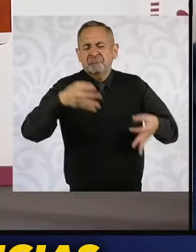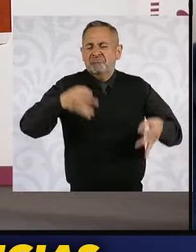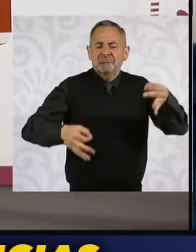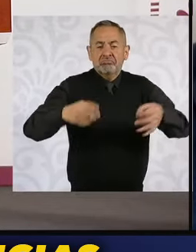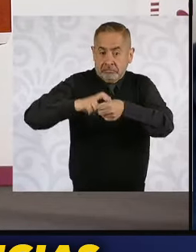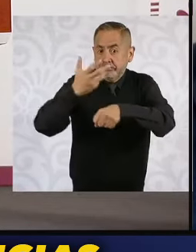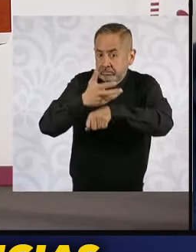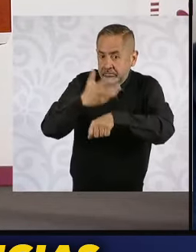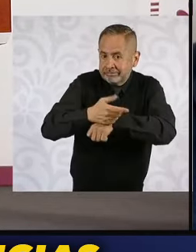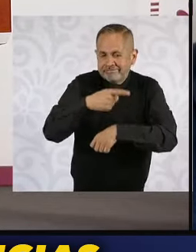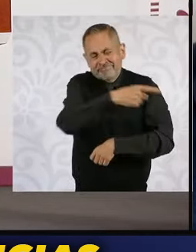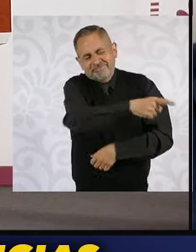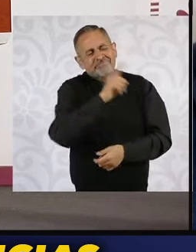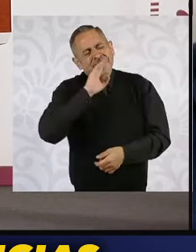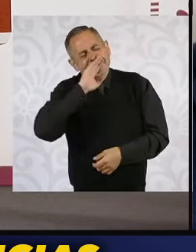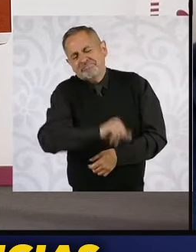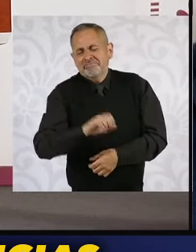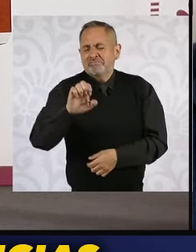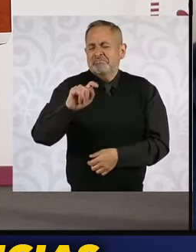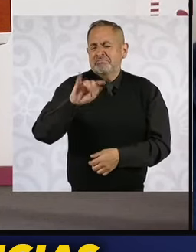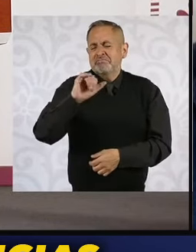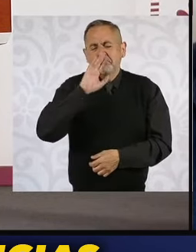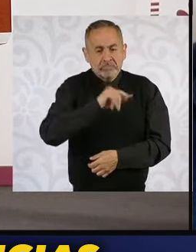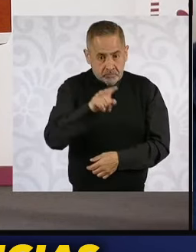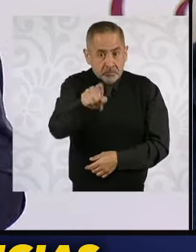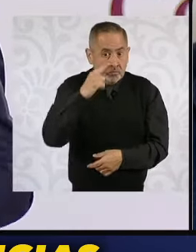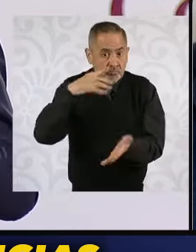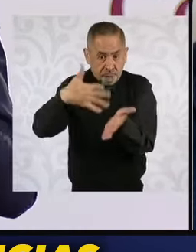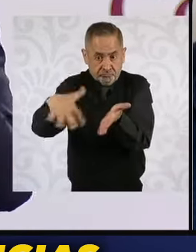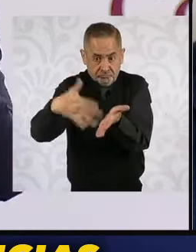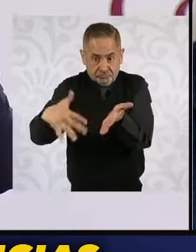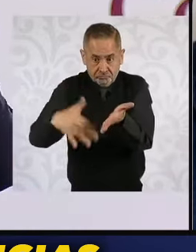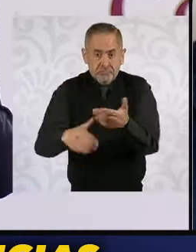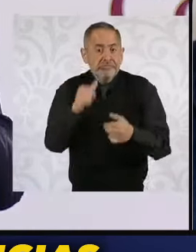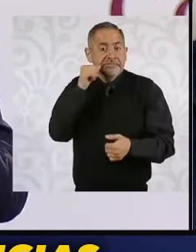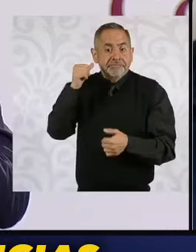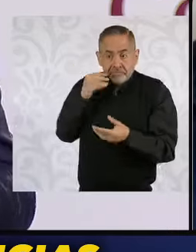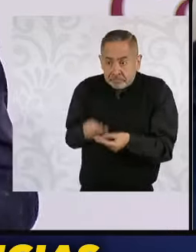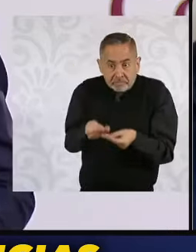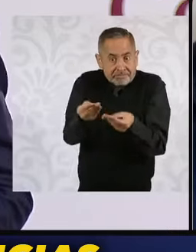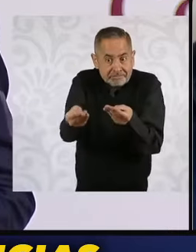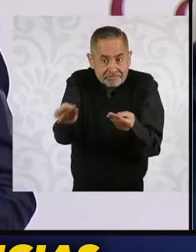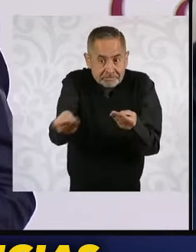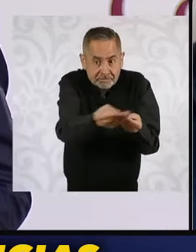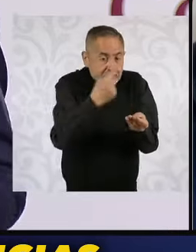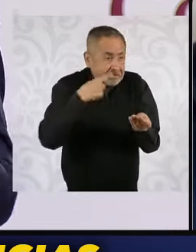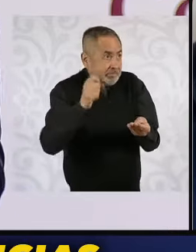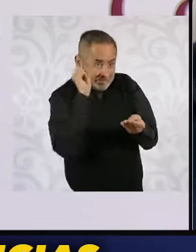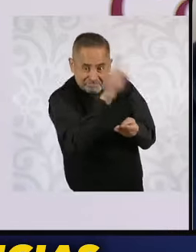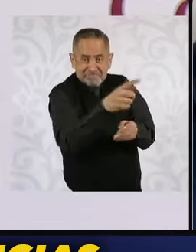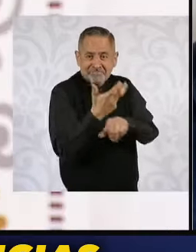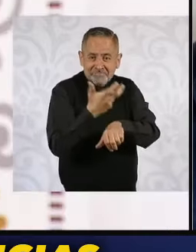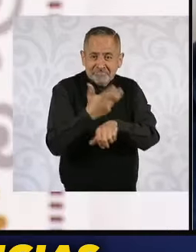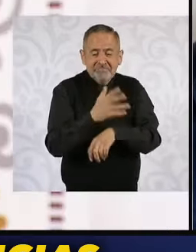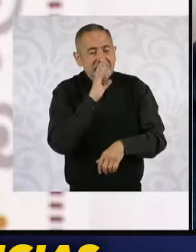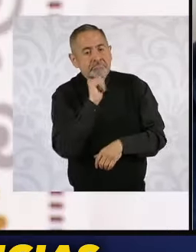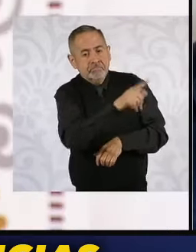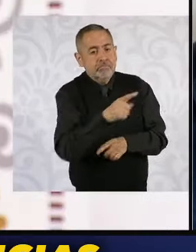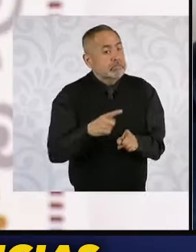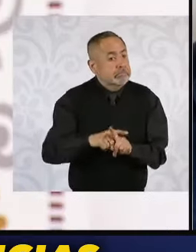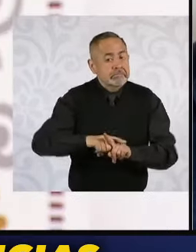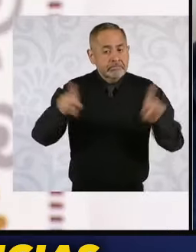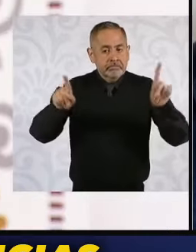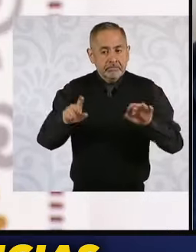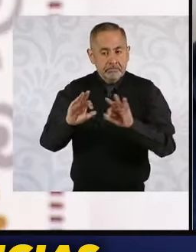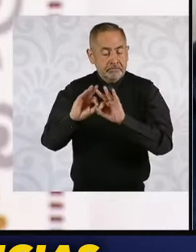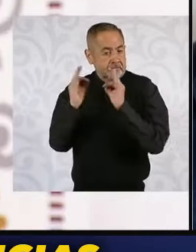julio de Washington Post, se los recomiendo. Ayer inclusive se los compartí a los CIOs. La forma mexicana, la